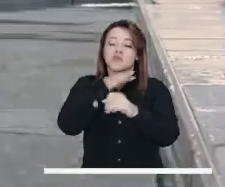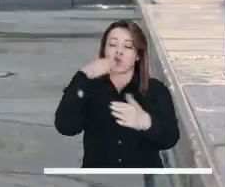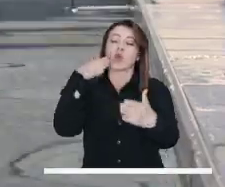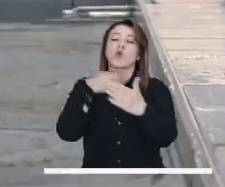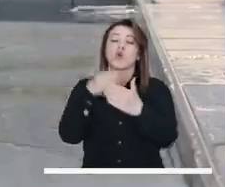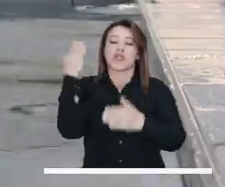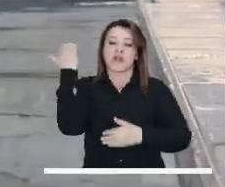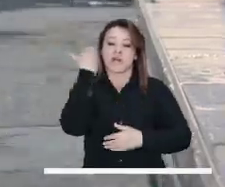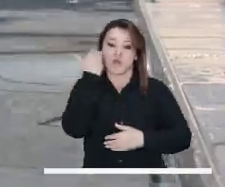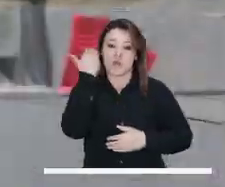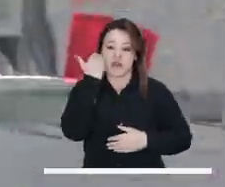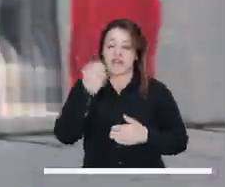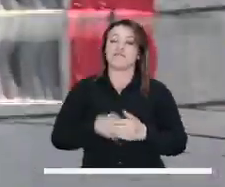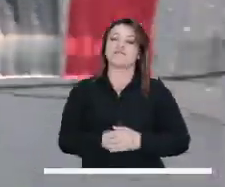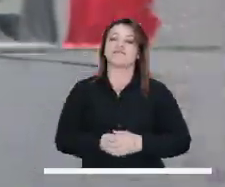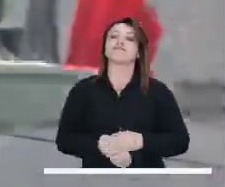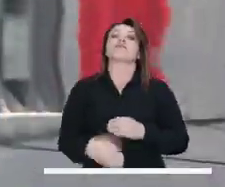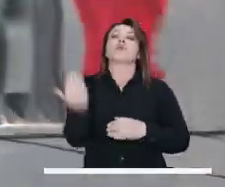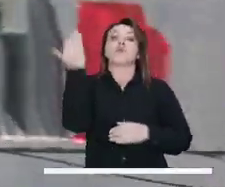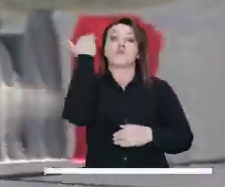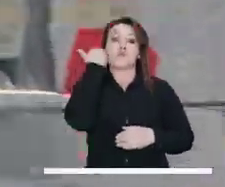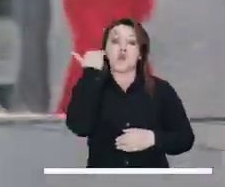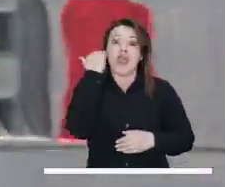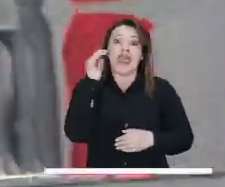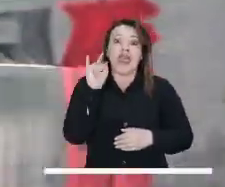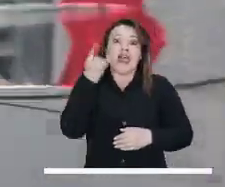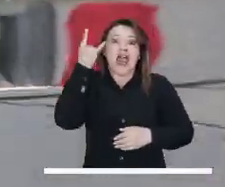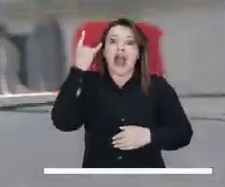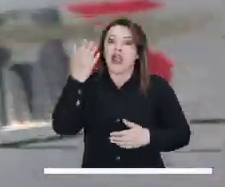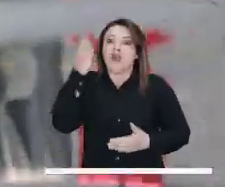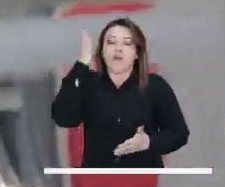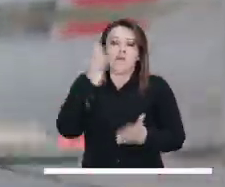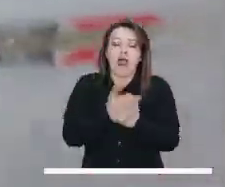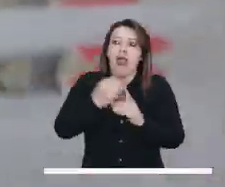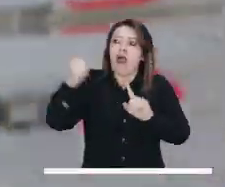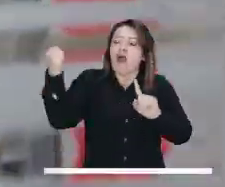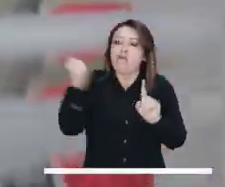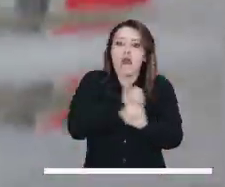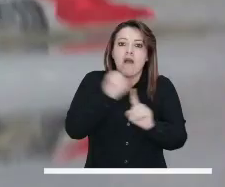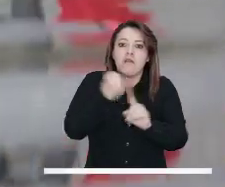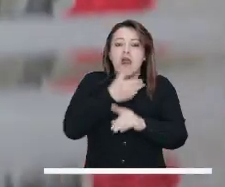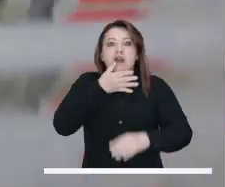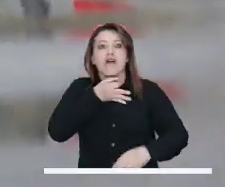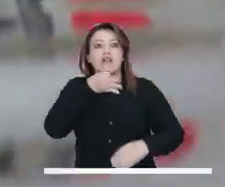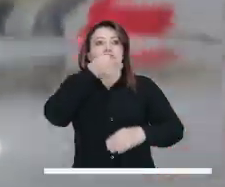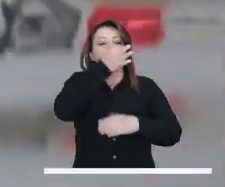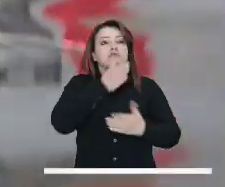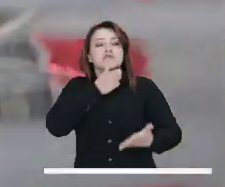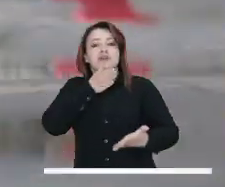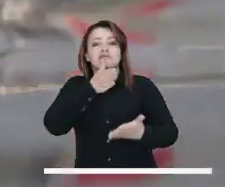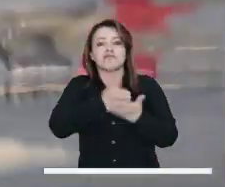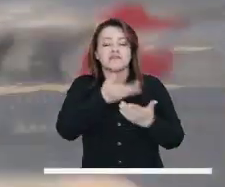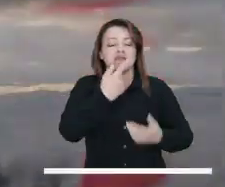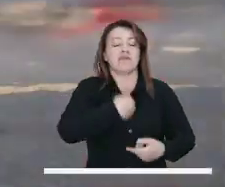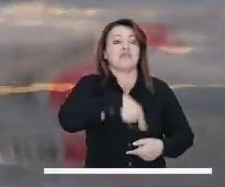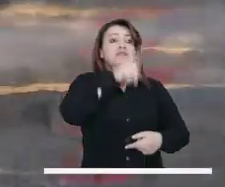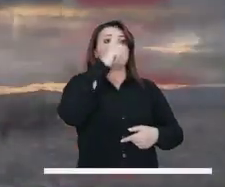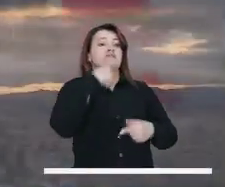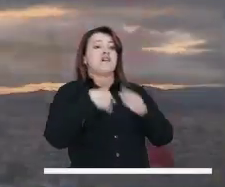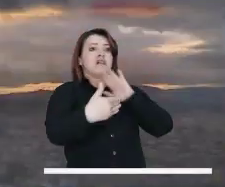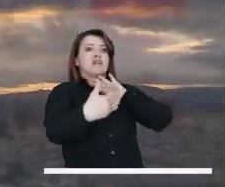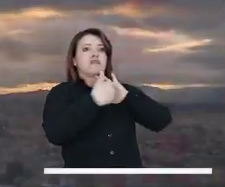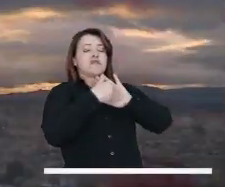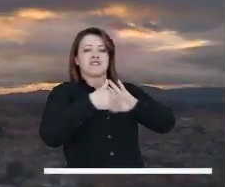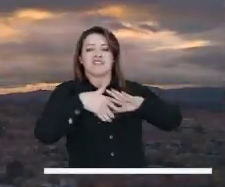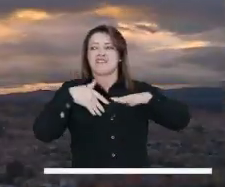extremo o grave. El proceso de revictimización que sufren las mujeres que denuncian por cuenta de la ruta de atención y las